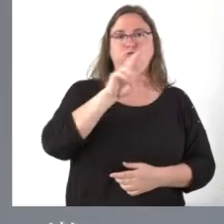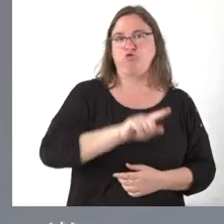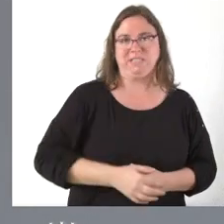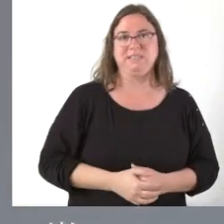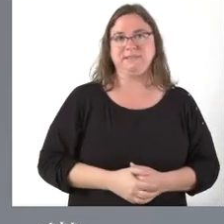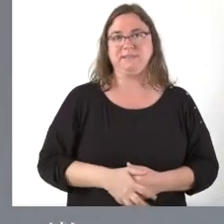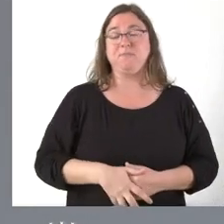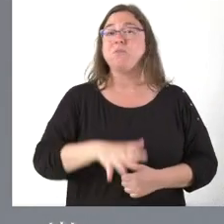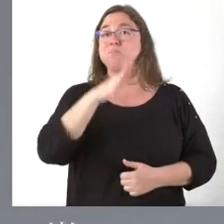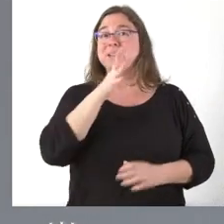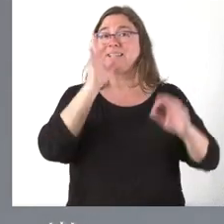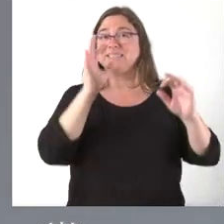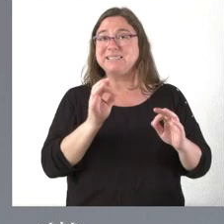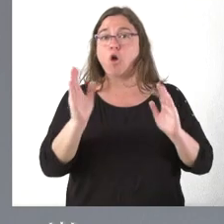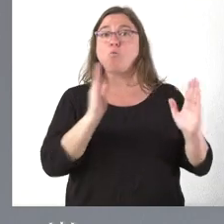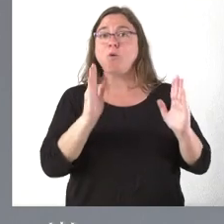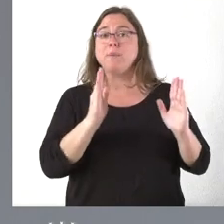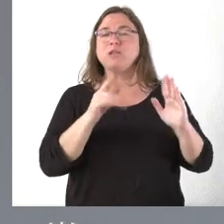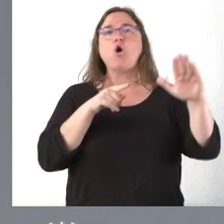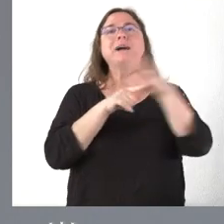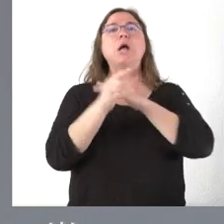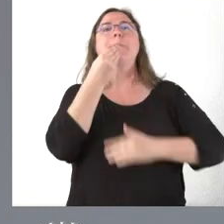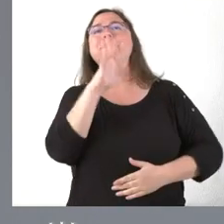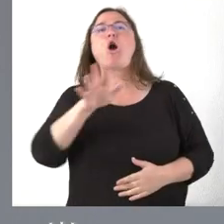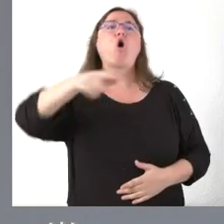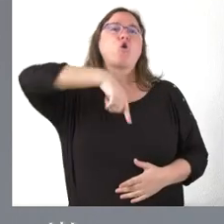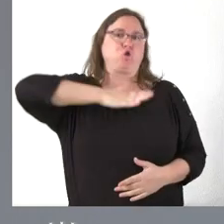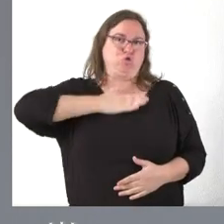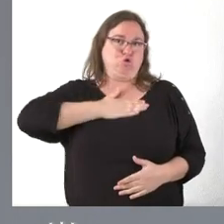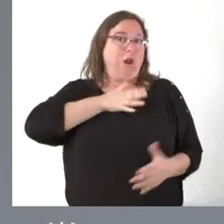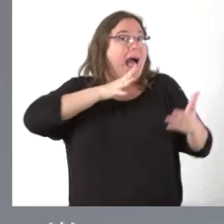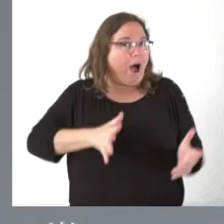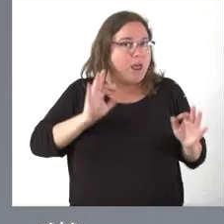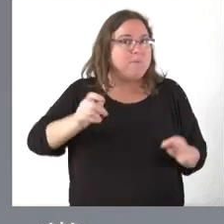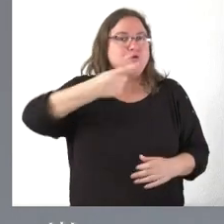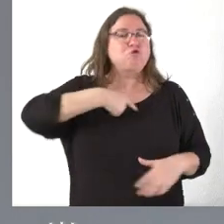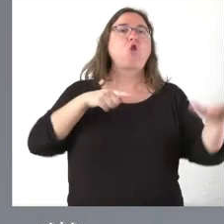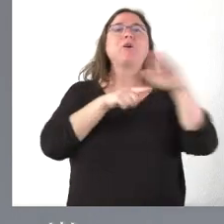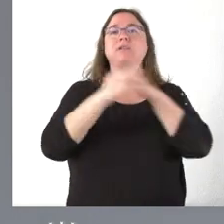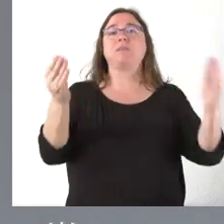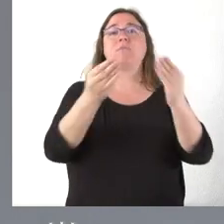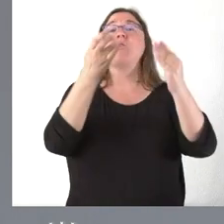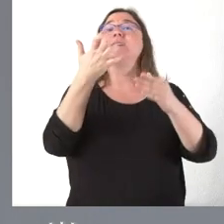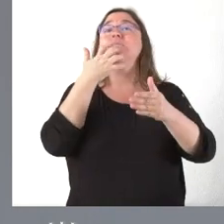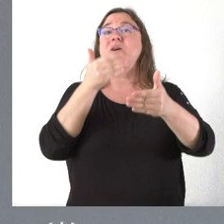O en este momento lo gestionamos mejor nosotros. Si el Ministerio de Cultura